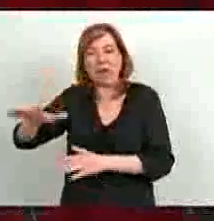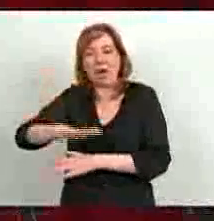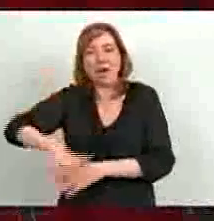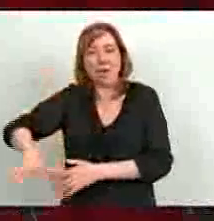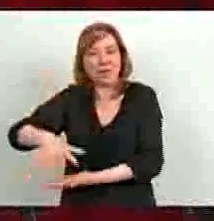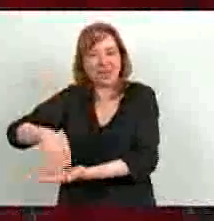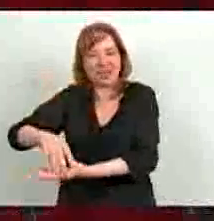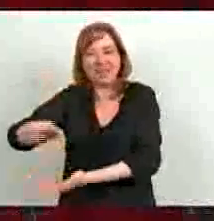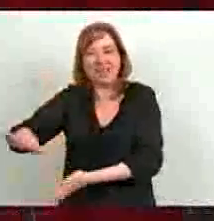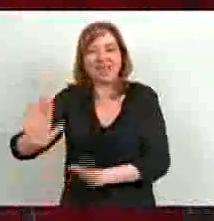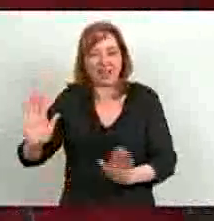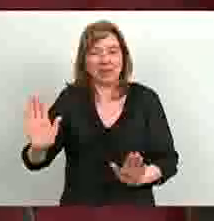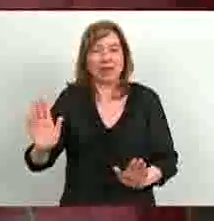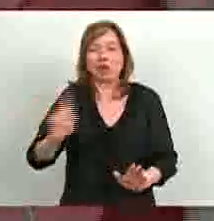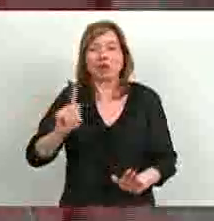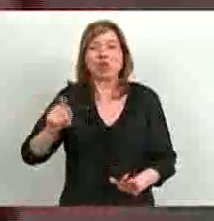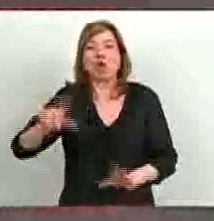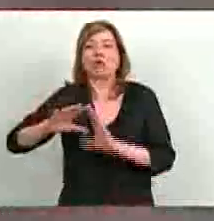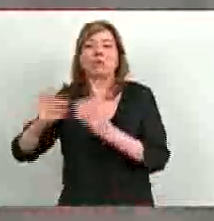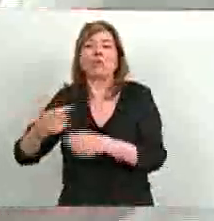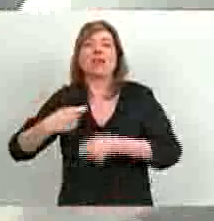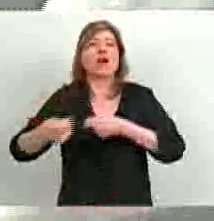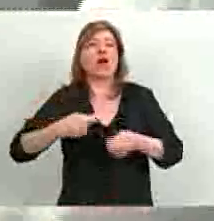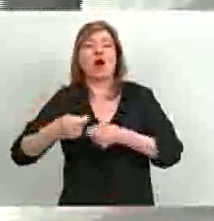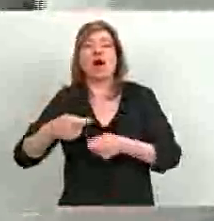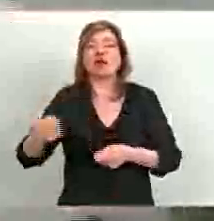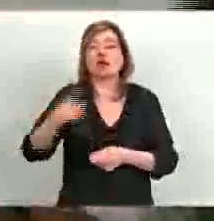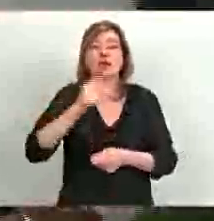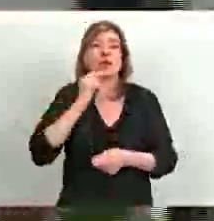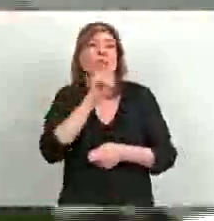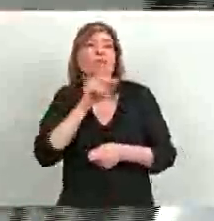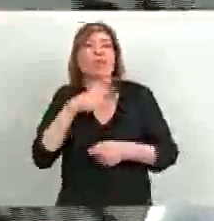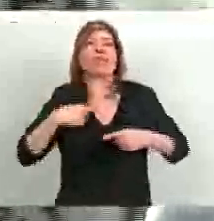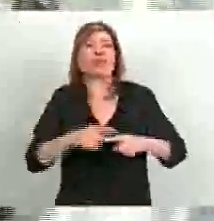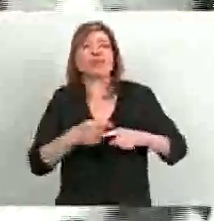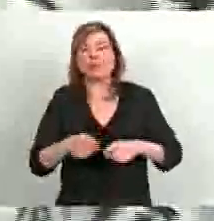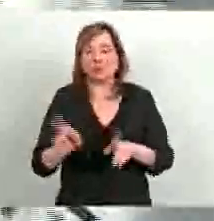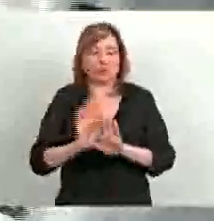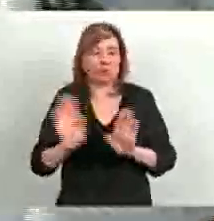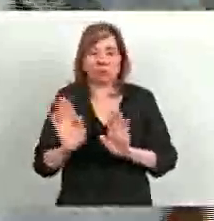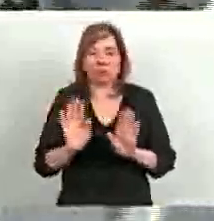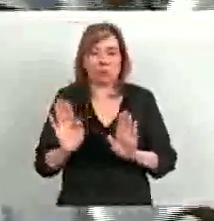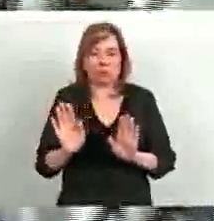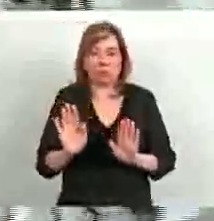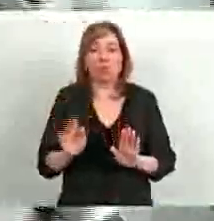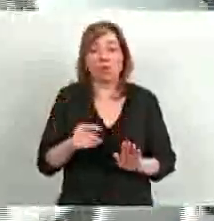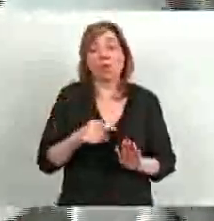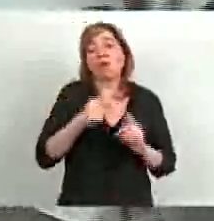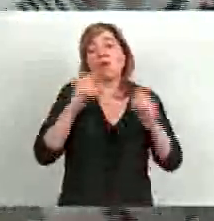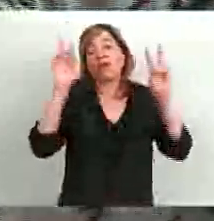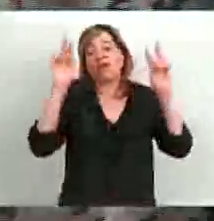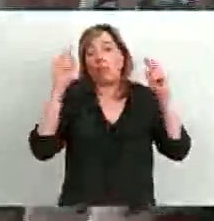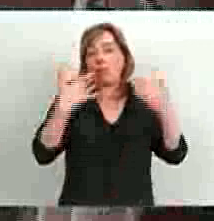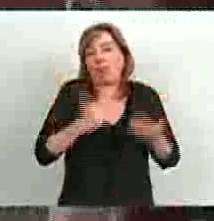aborigen y no que se constituya en un negocio fuente de litigios. Todas cosas, por supuesto, absolutamente